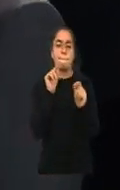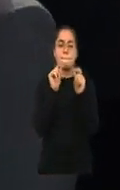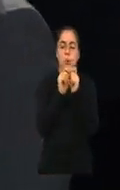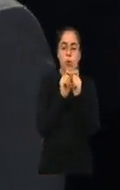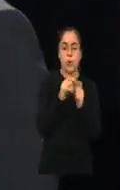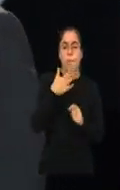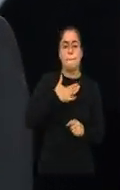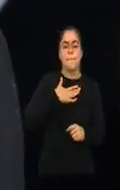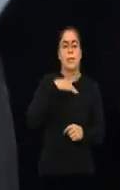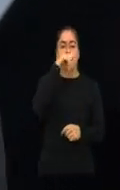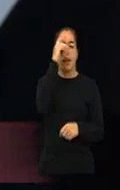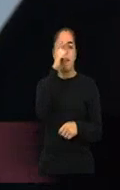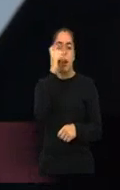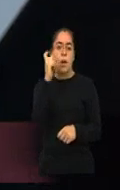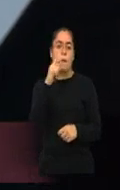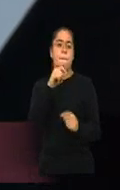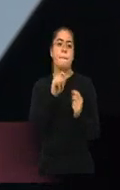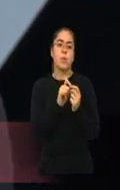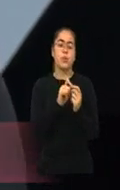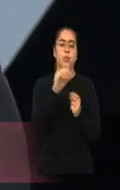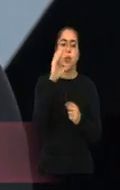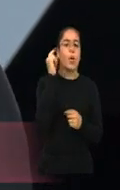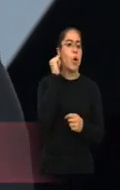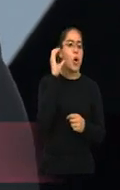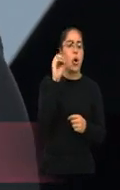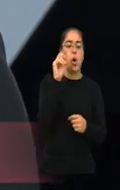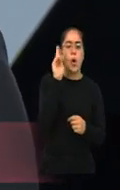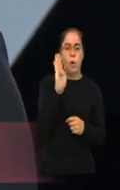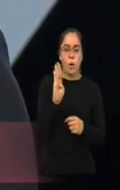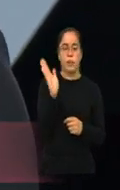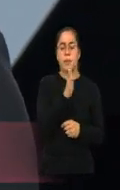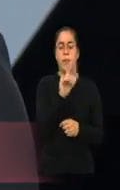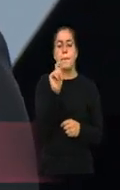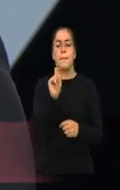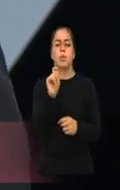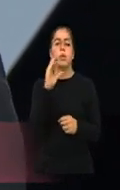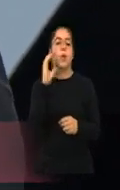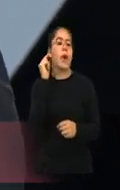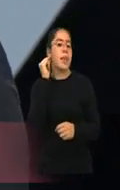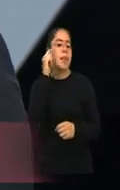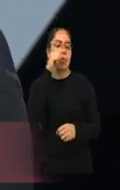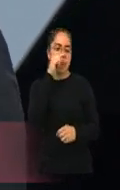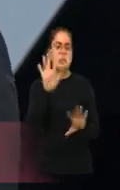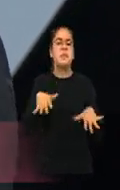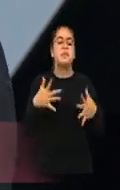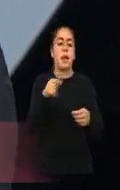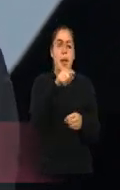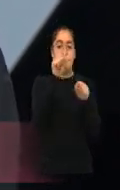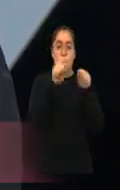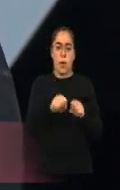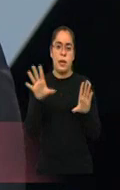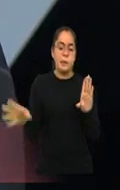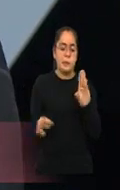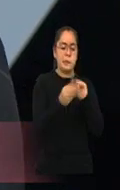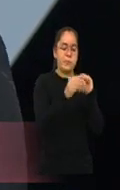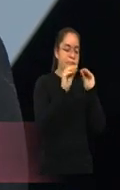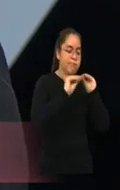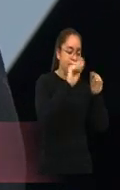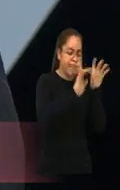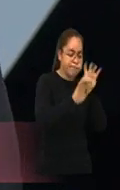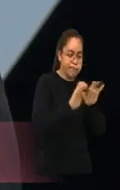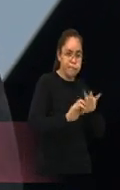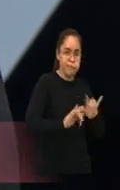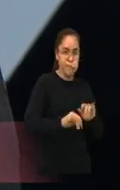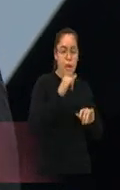.gt, que es donde pueden empezar a subir, inscribirse y empezar a subir y a poner a disposición los puestos de trabajo. Y esto tiene dos etapas. La primera